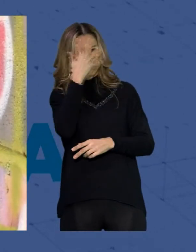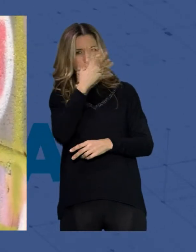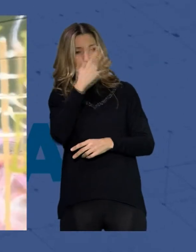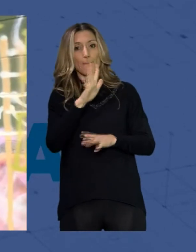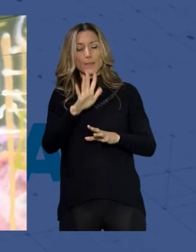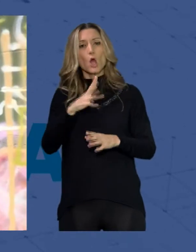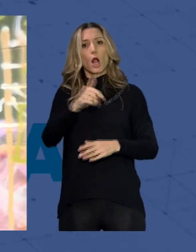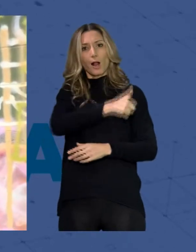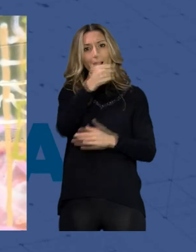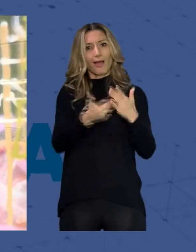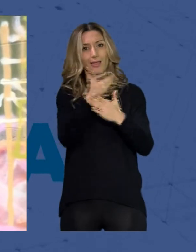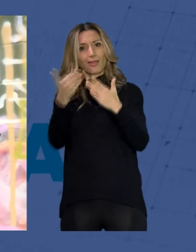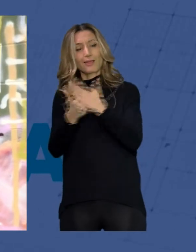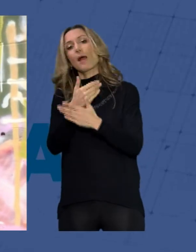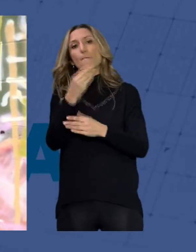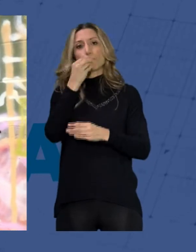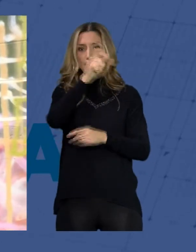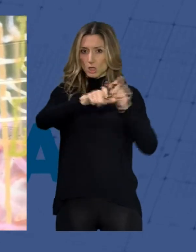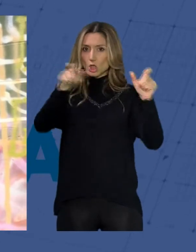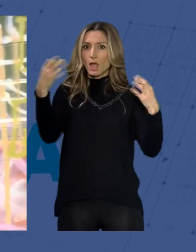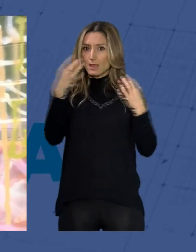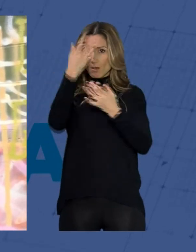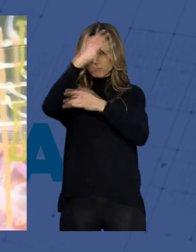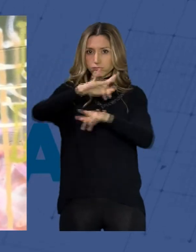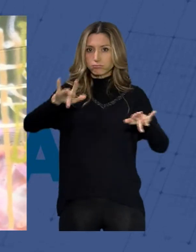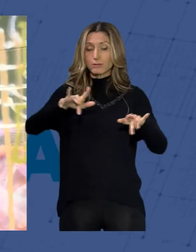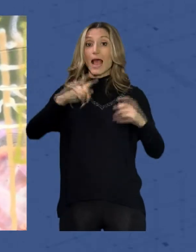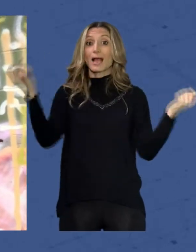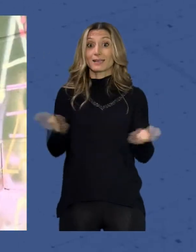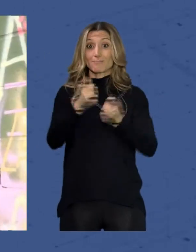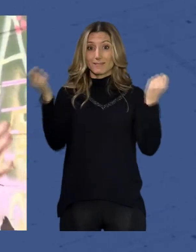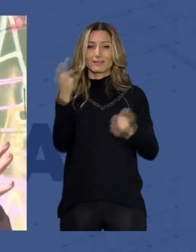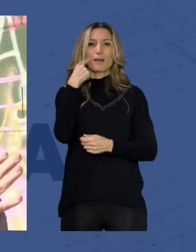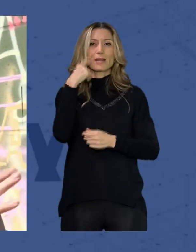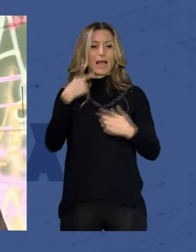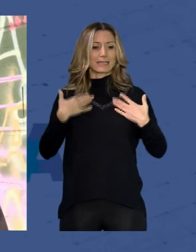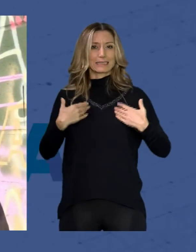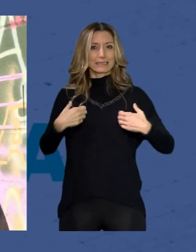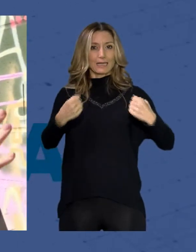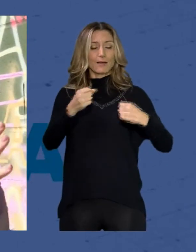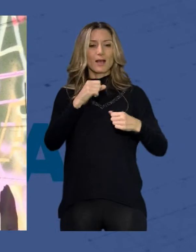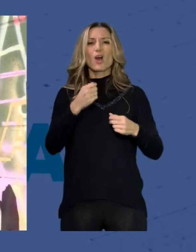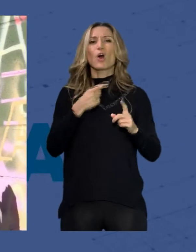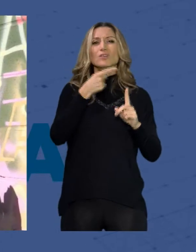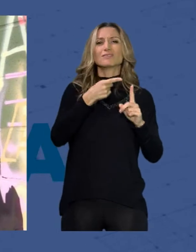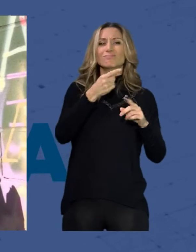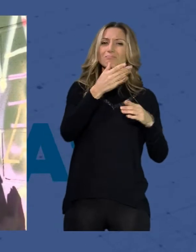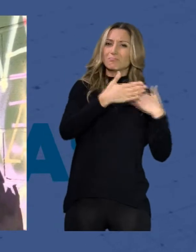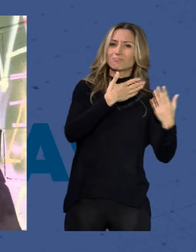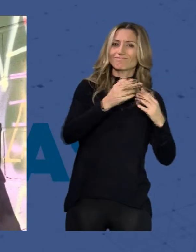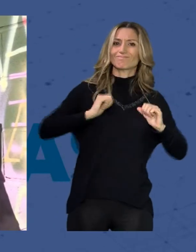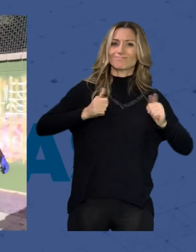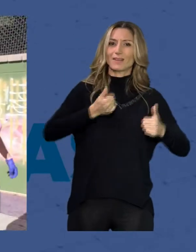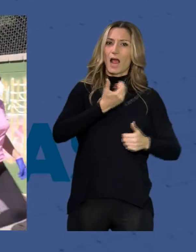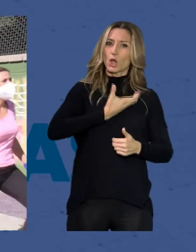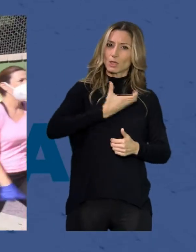este tipo. Ese es el objetivo de la campaña Almería Sana puesta en marcha por el Ayuntamiento y el Consejo Pro Salud Mental dentro de